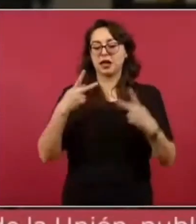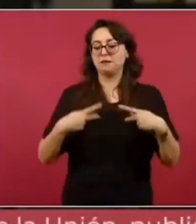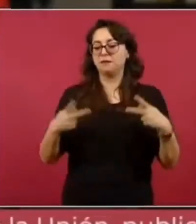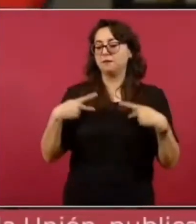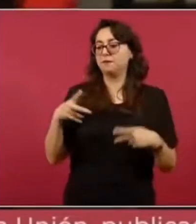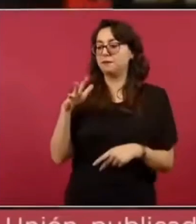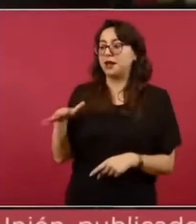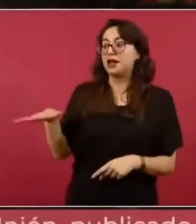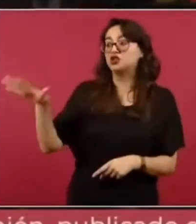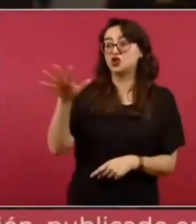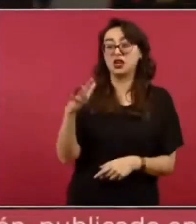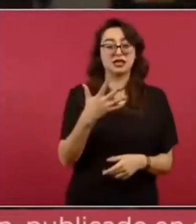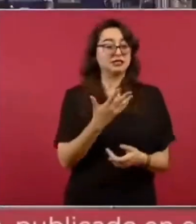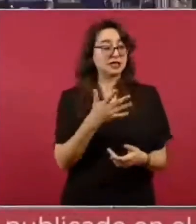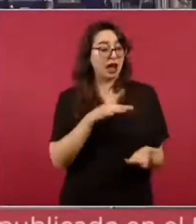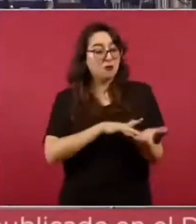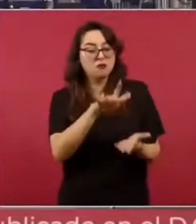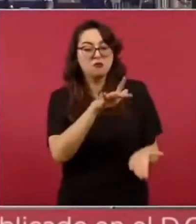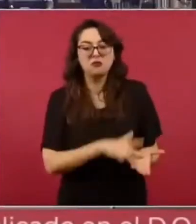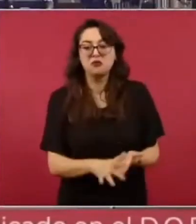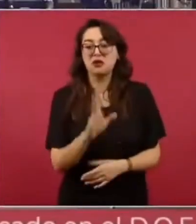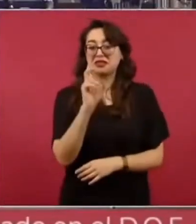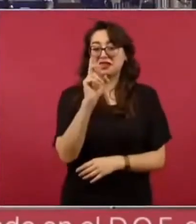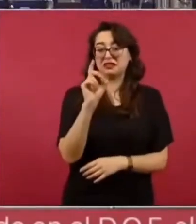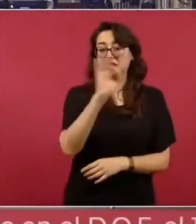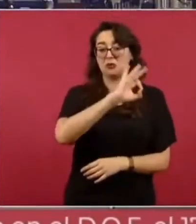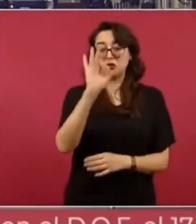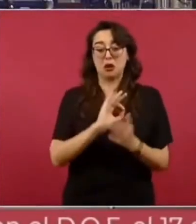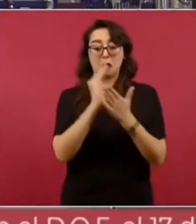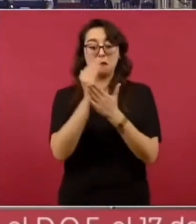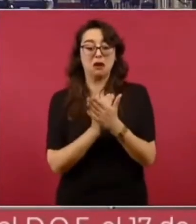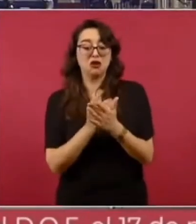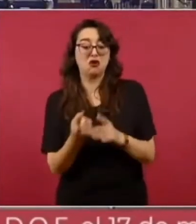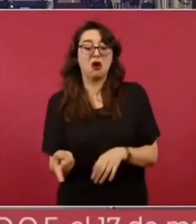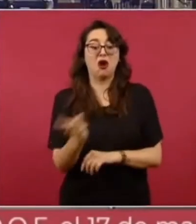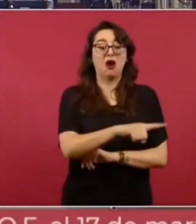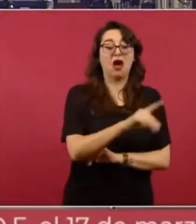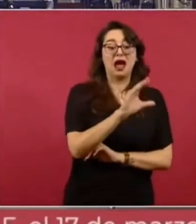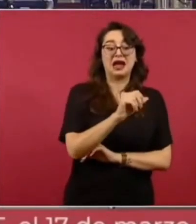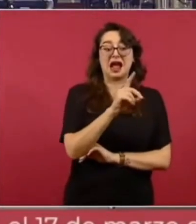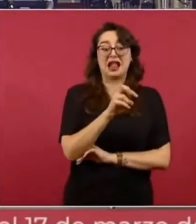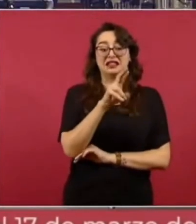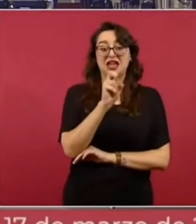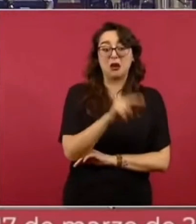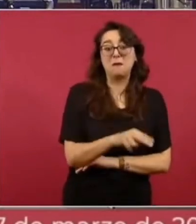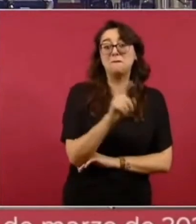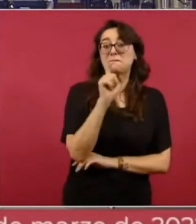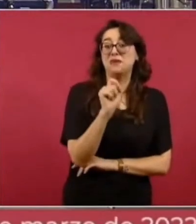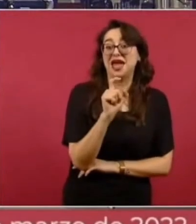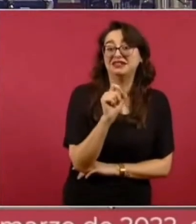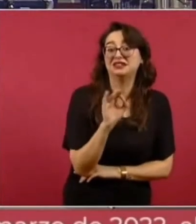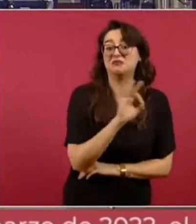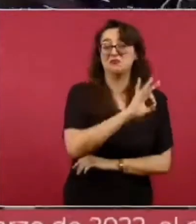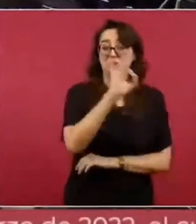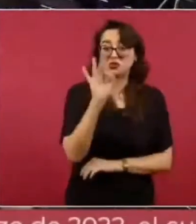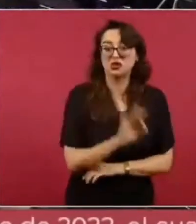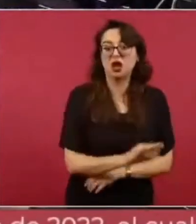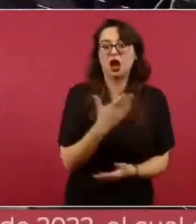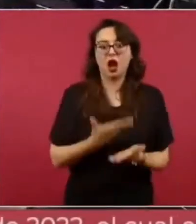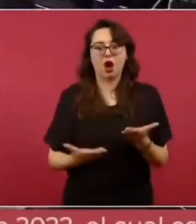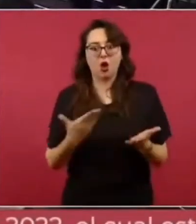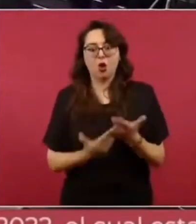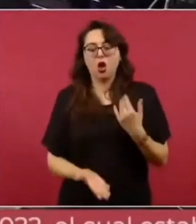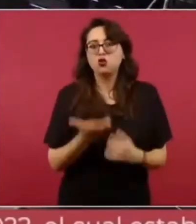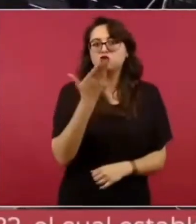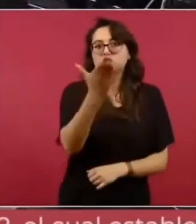Felipe Calderón igual va con 20, 30%. O sea, mucho, digamos, de lo que se está viviendo